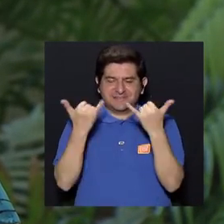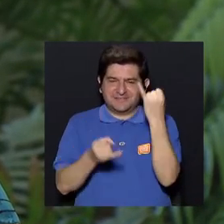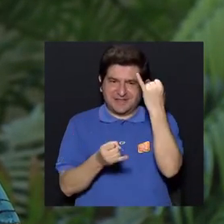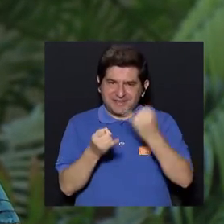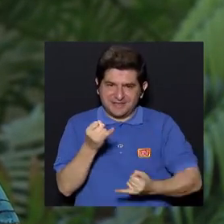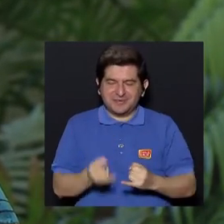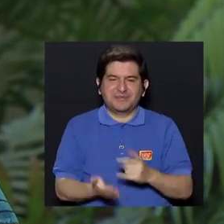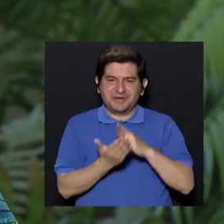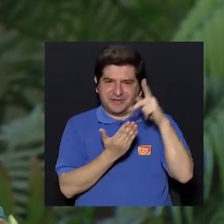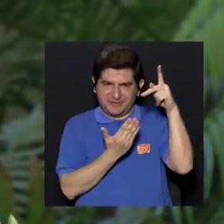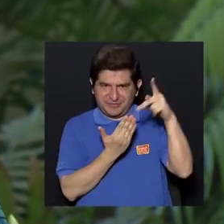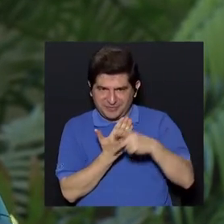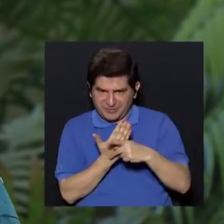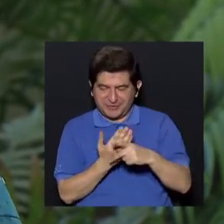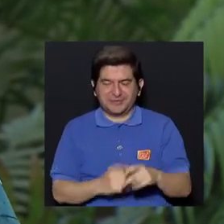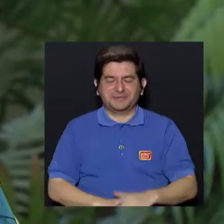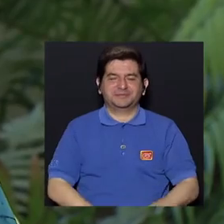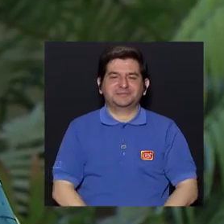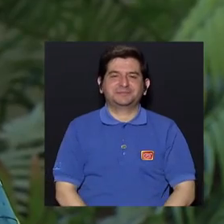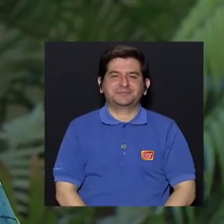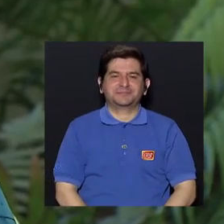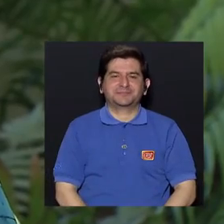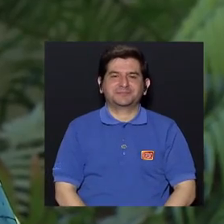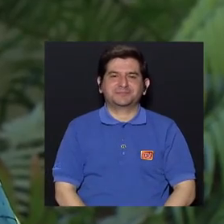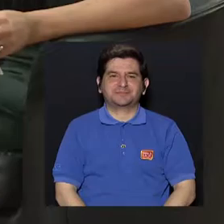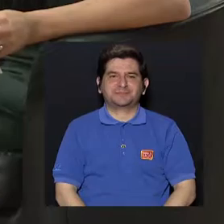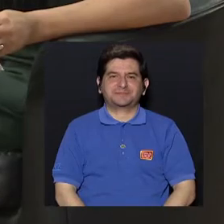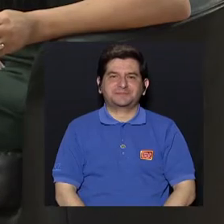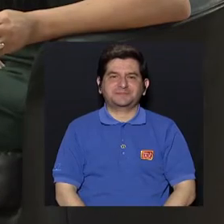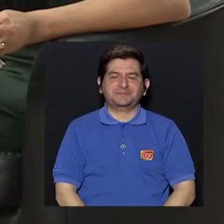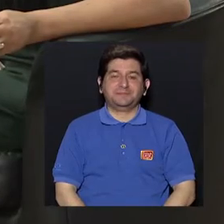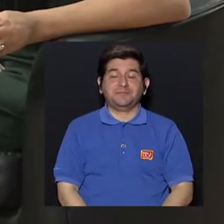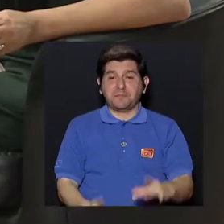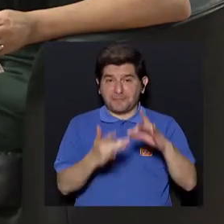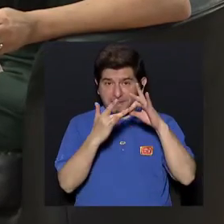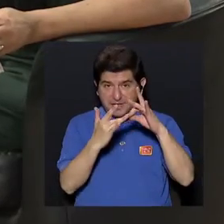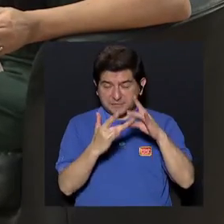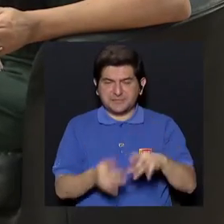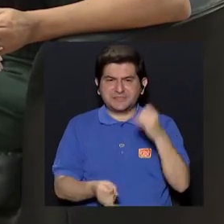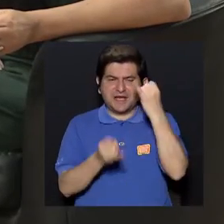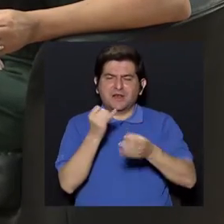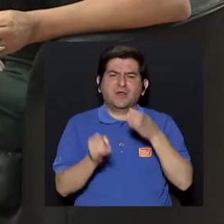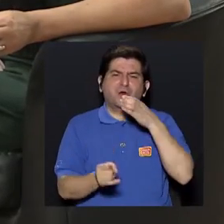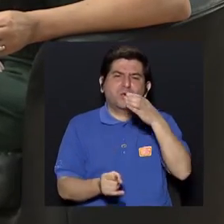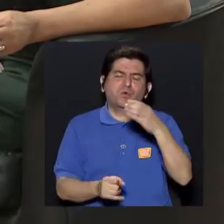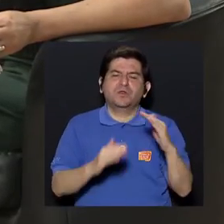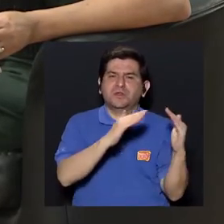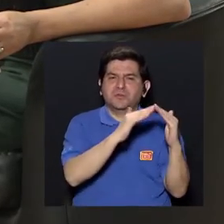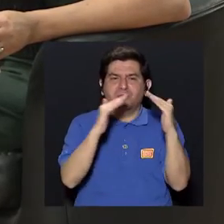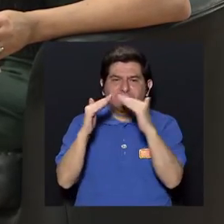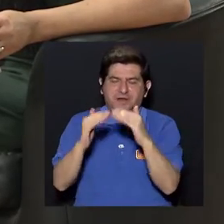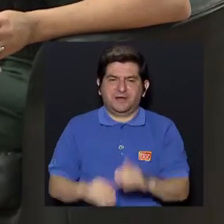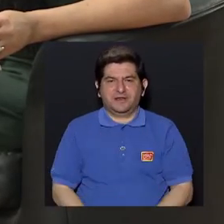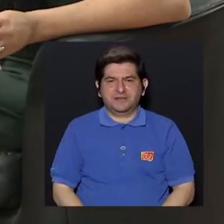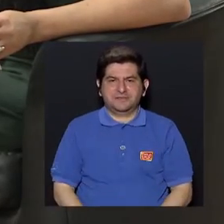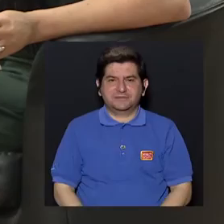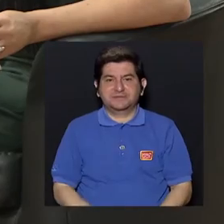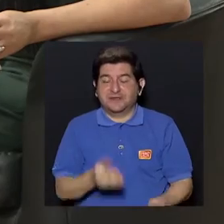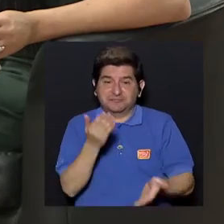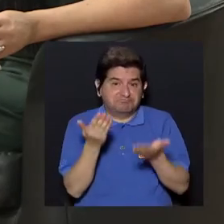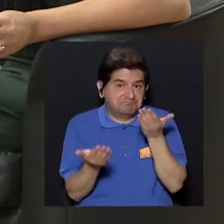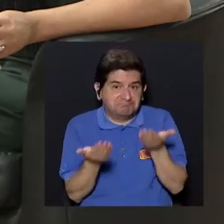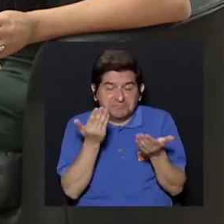cerrar el día de hoy con la revista y, sobre todo, una última recomendación en sus casas, si tienen algo